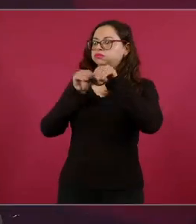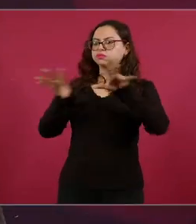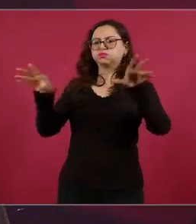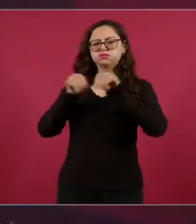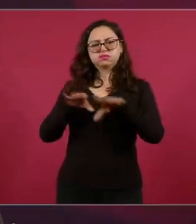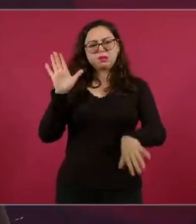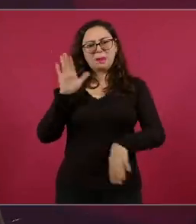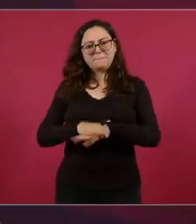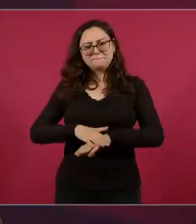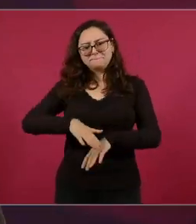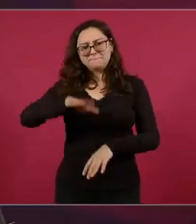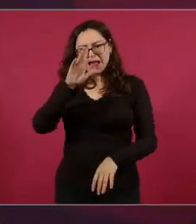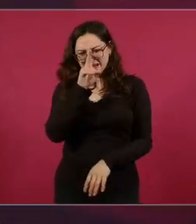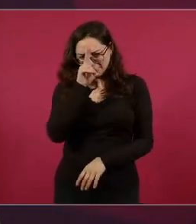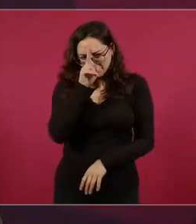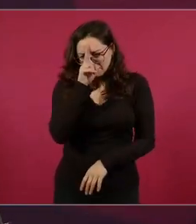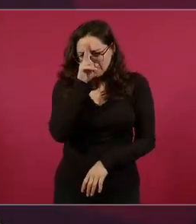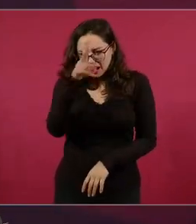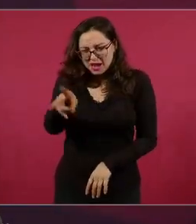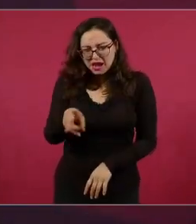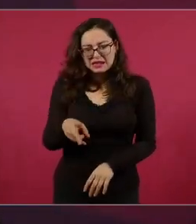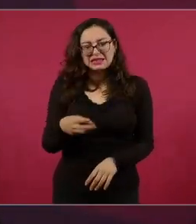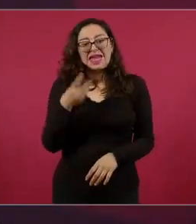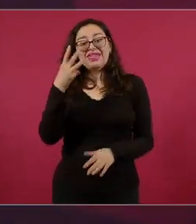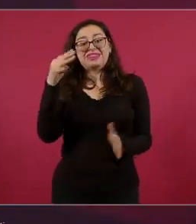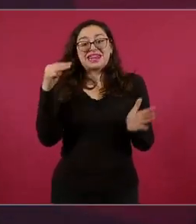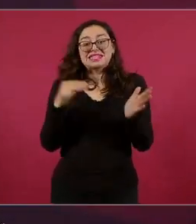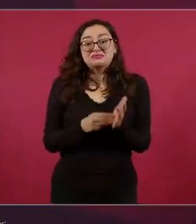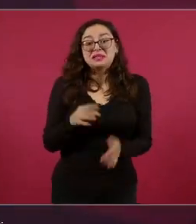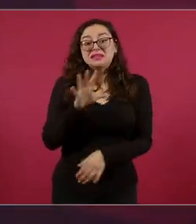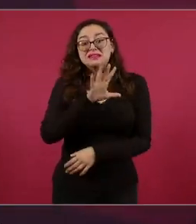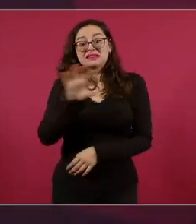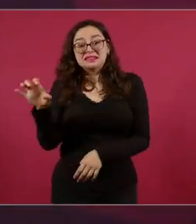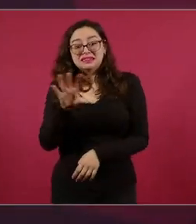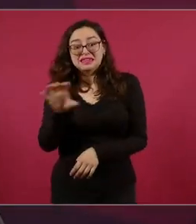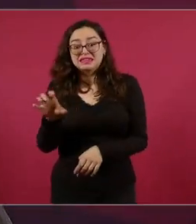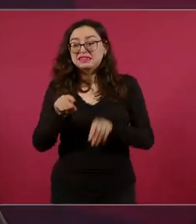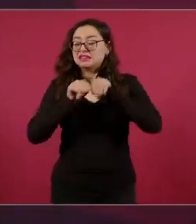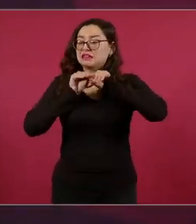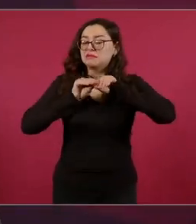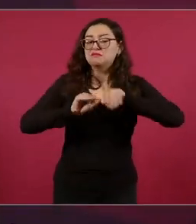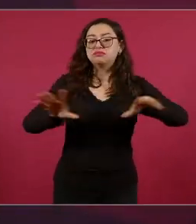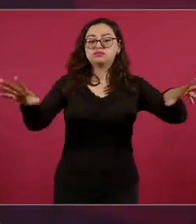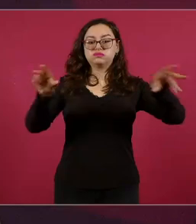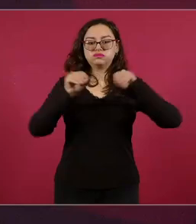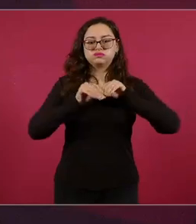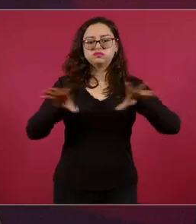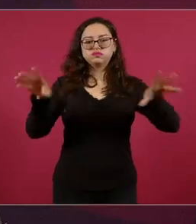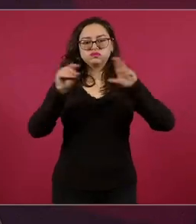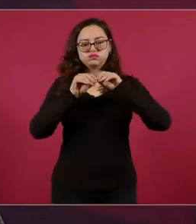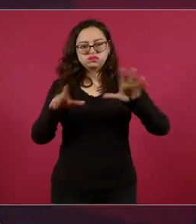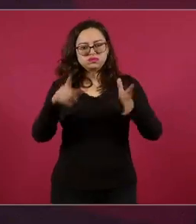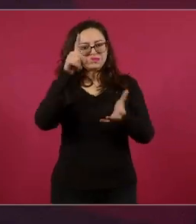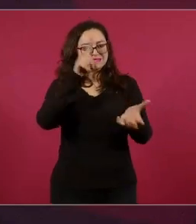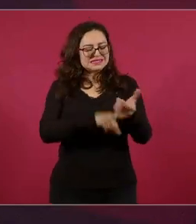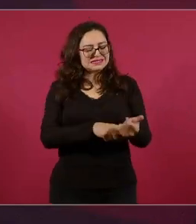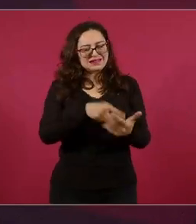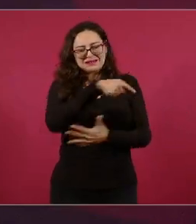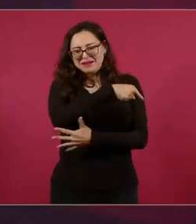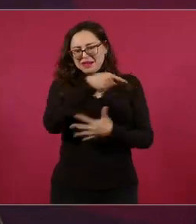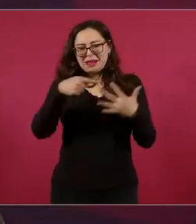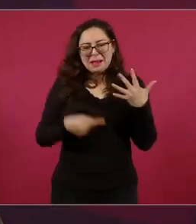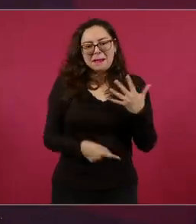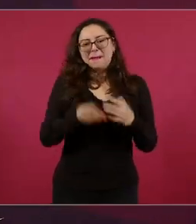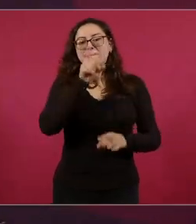de tres mil quinientas notas al respecto, plagadas de mentiras y de desinformación